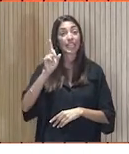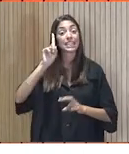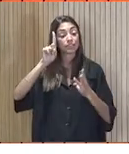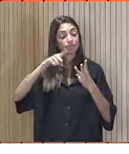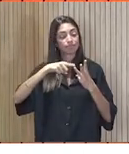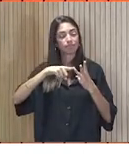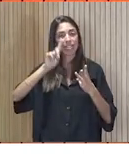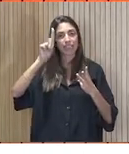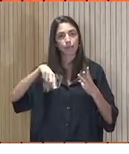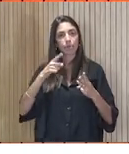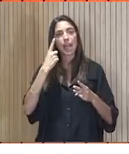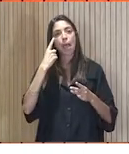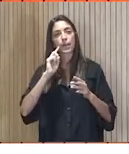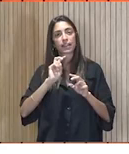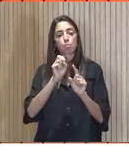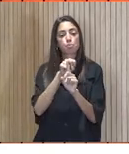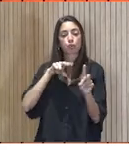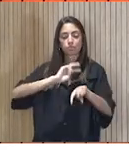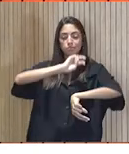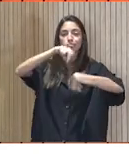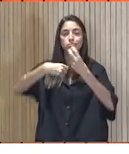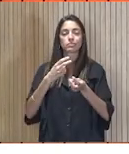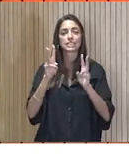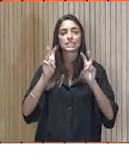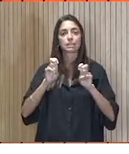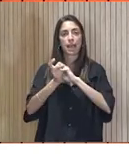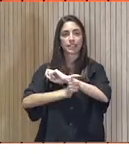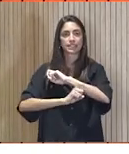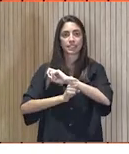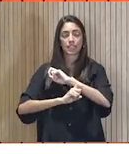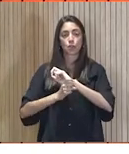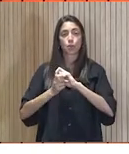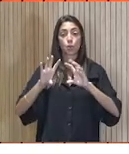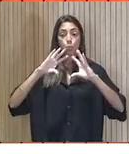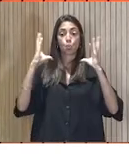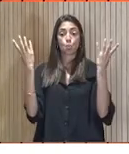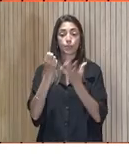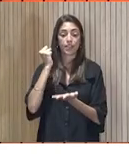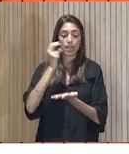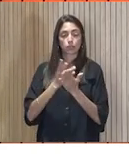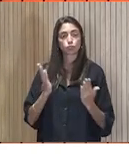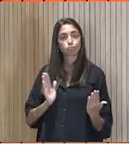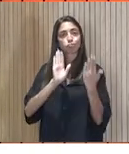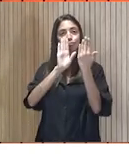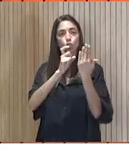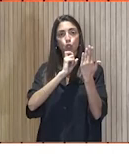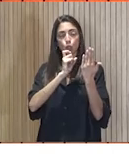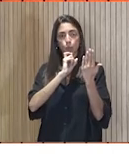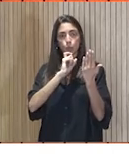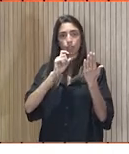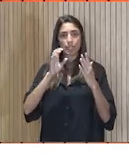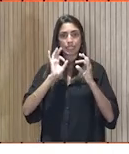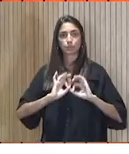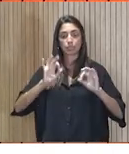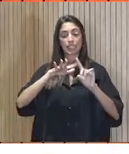hemos de reenfocar toda la estrategia del mundo energético frente al nuevo desafío que significa la situación especialmente en Europa.